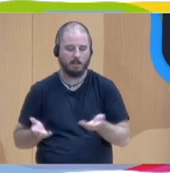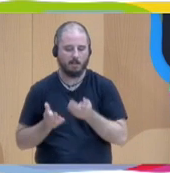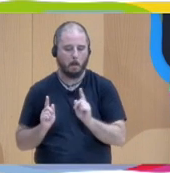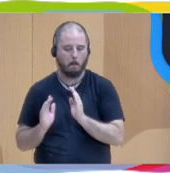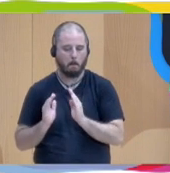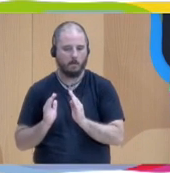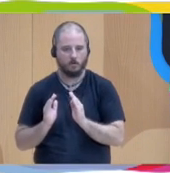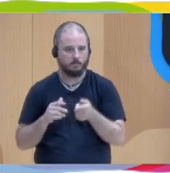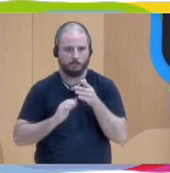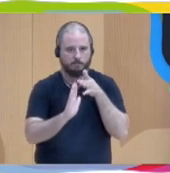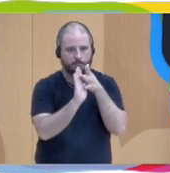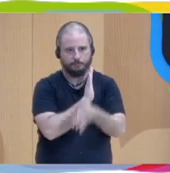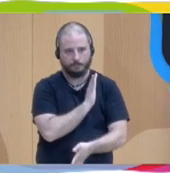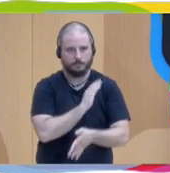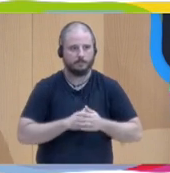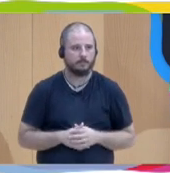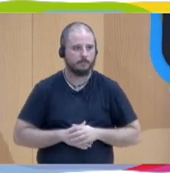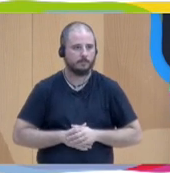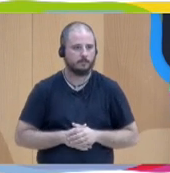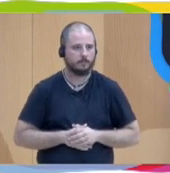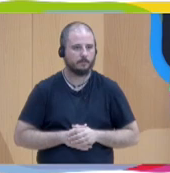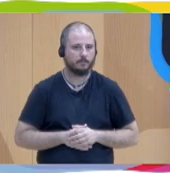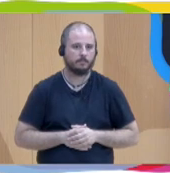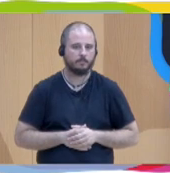sea para siempre, que permanezca. Mónica.